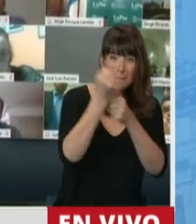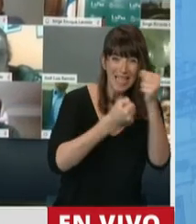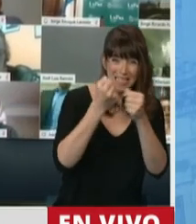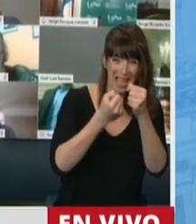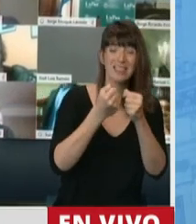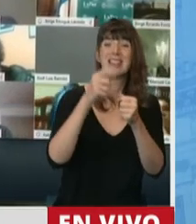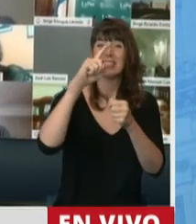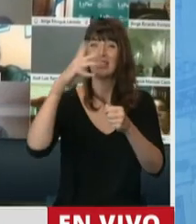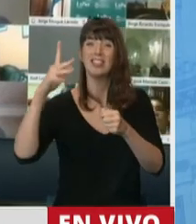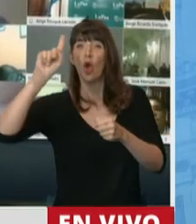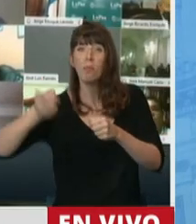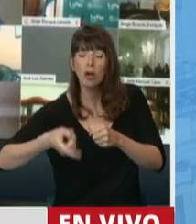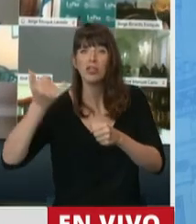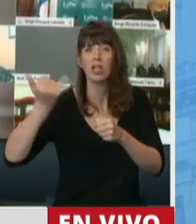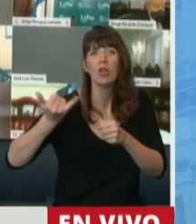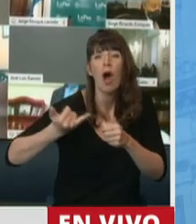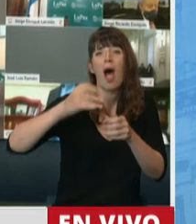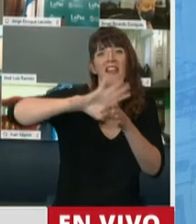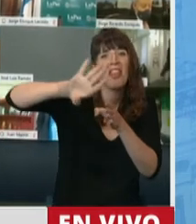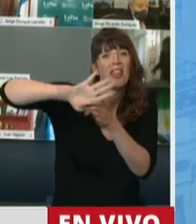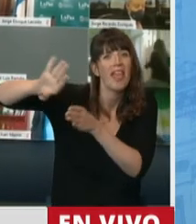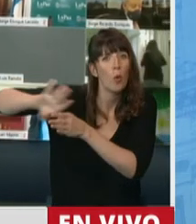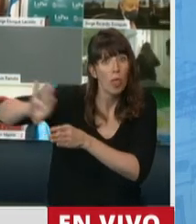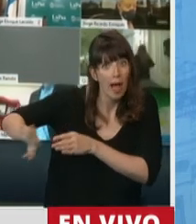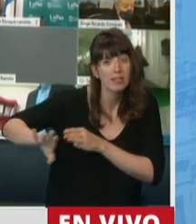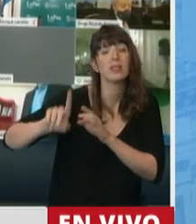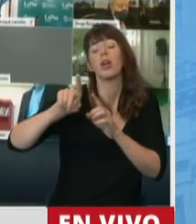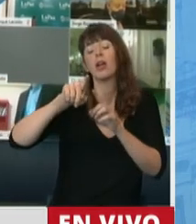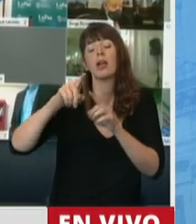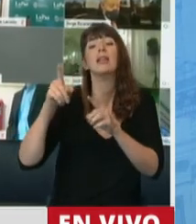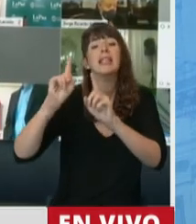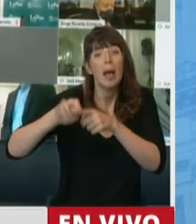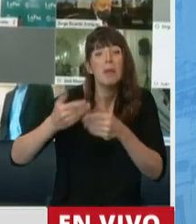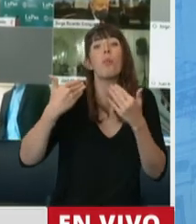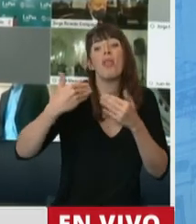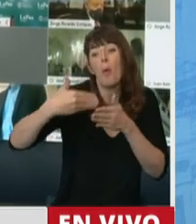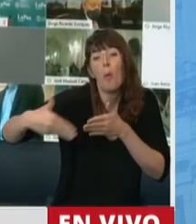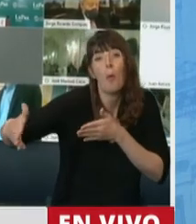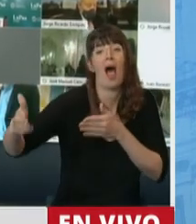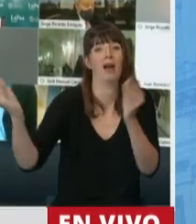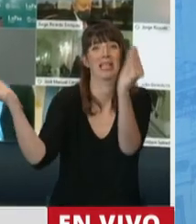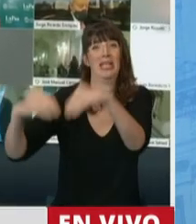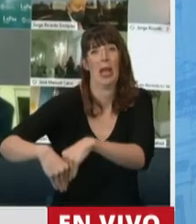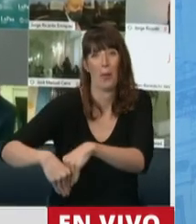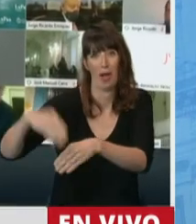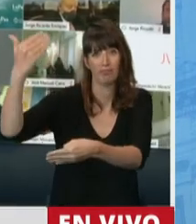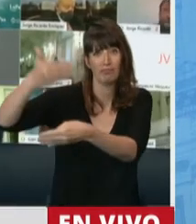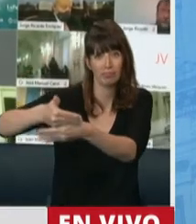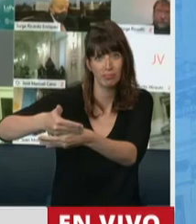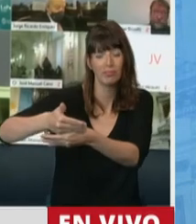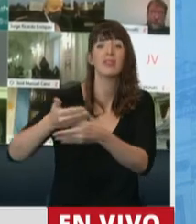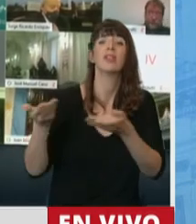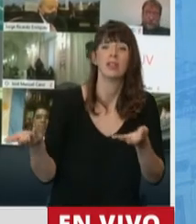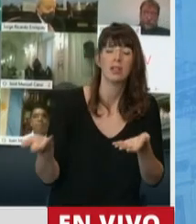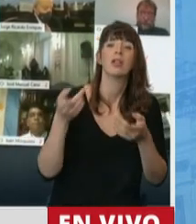y un 20% de esas pymes con riesgo de quiebra. Imagínense exigirle al empleador que debe aportar el